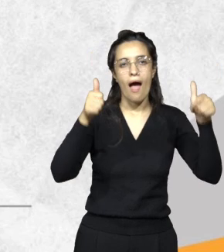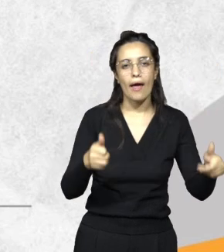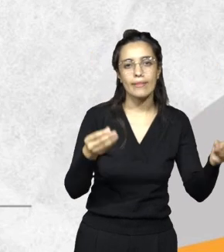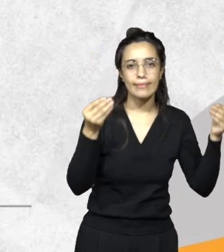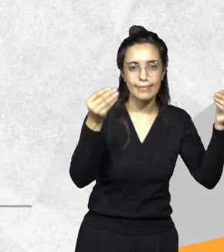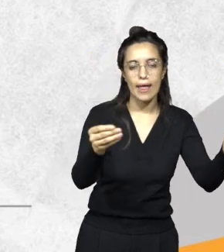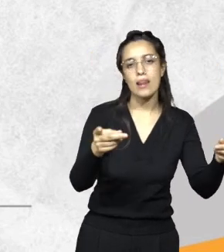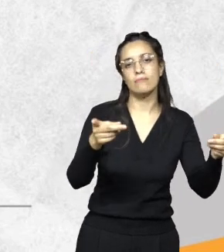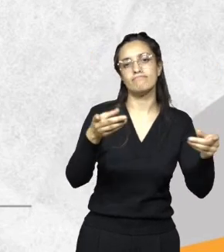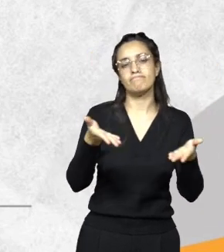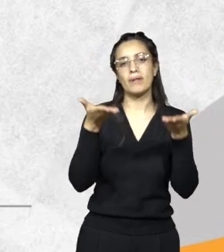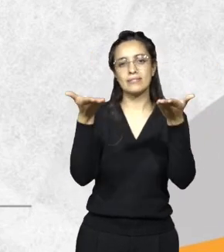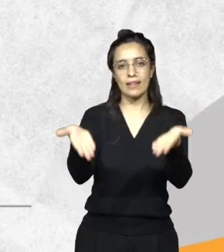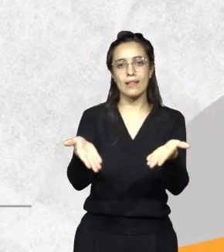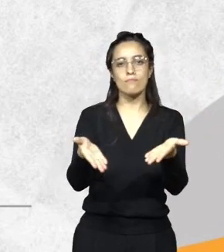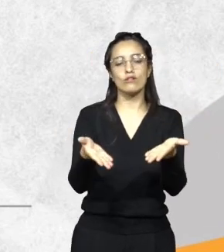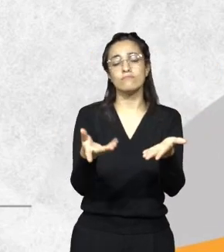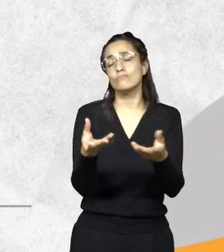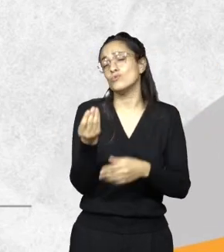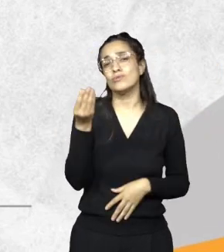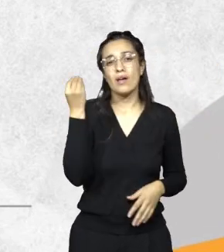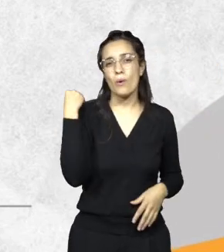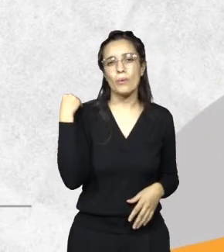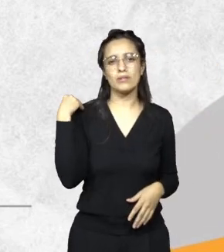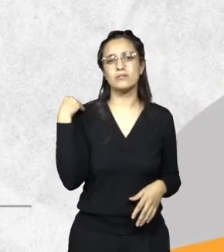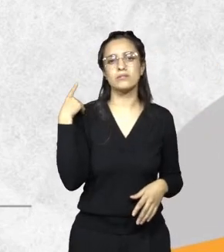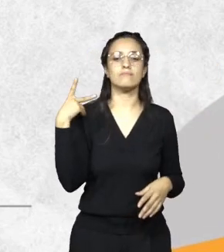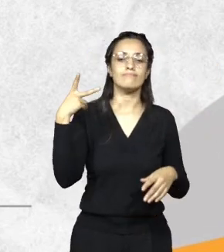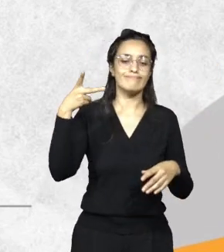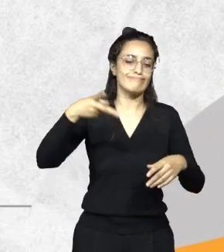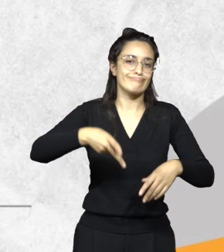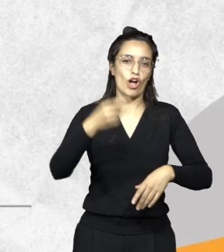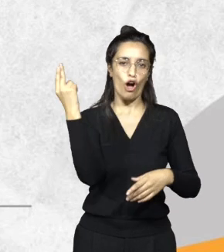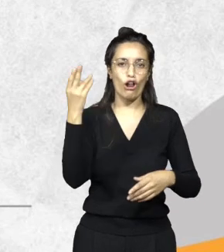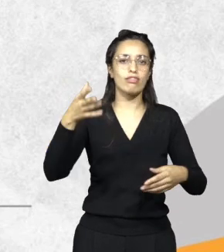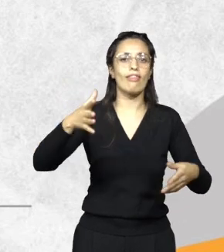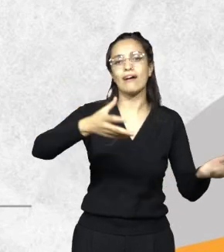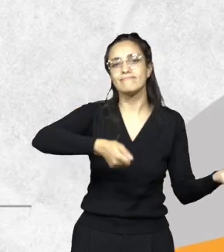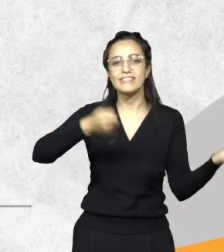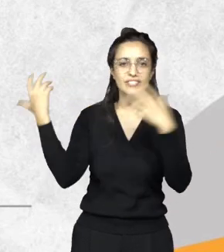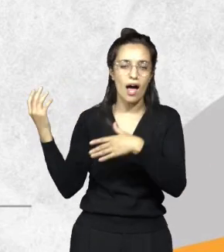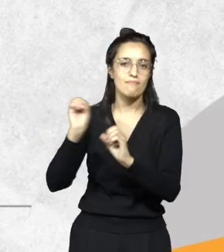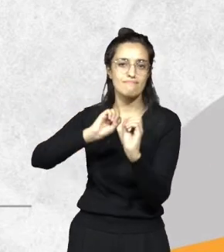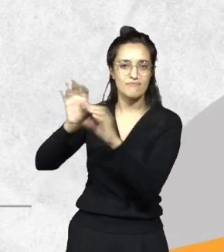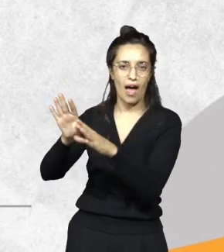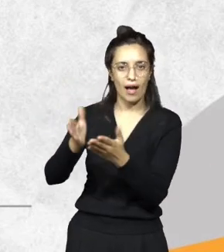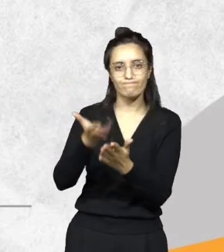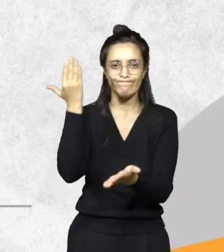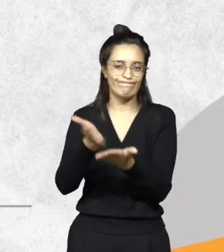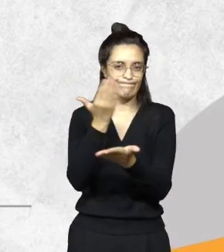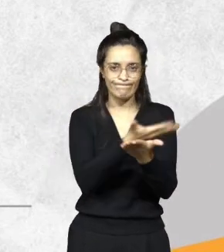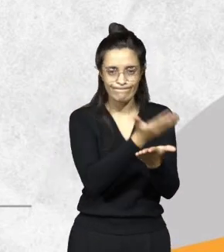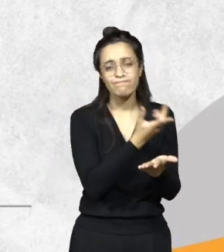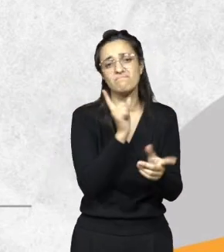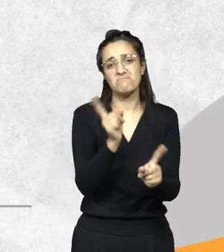muchas veces, es lamentable, pero muchas veces se corta el precinto, se sigue trabajando, se saca el cartel, se sigue trabajando. Y lo cierto es que